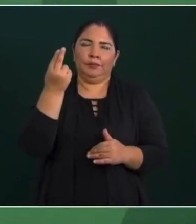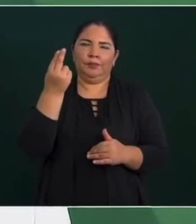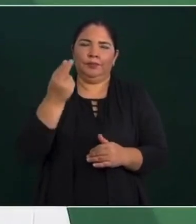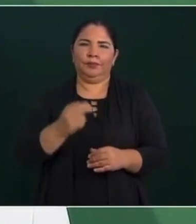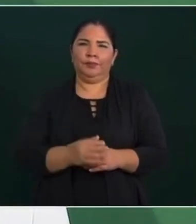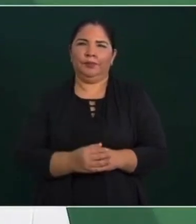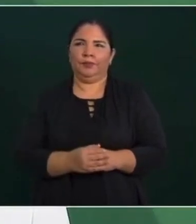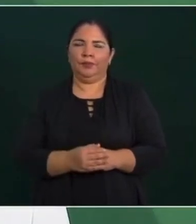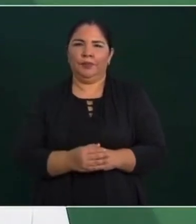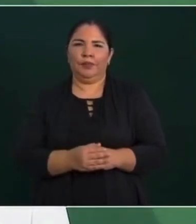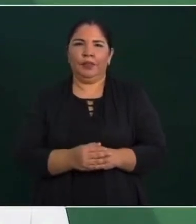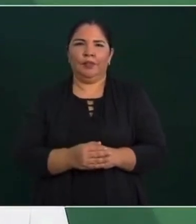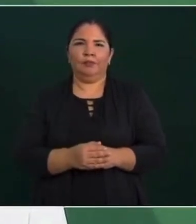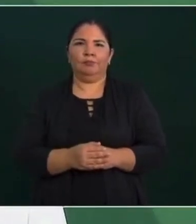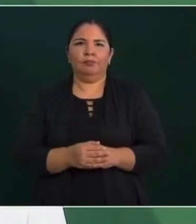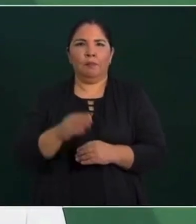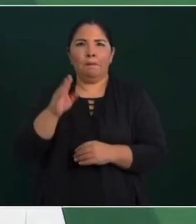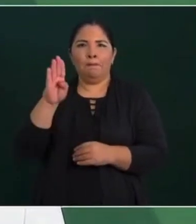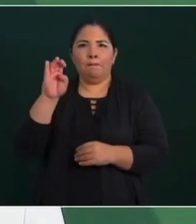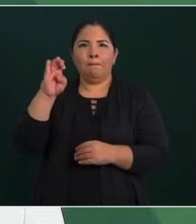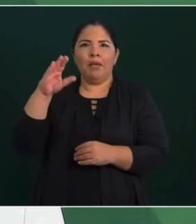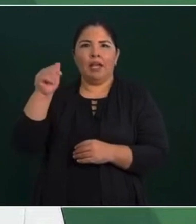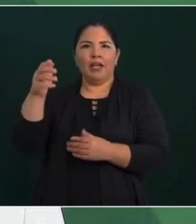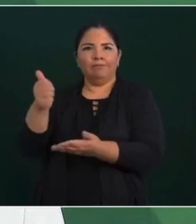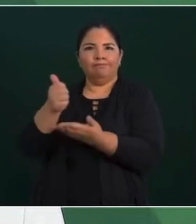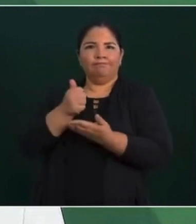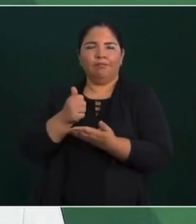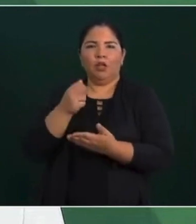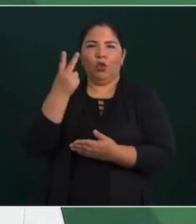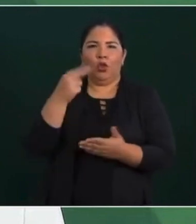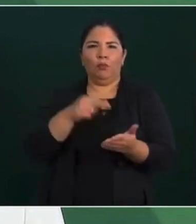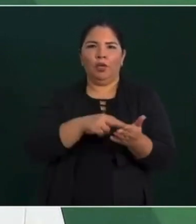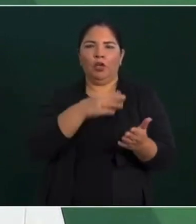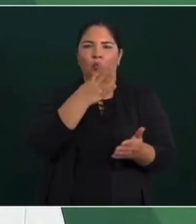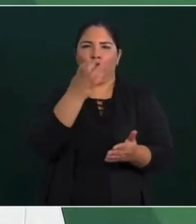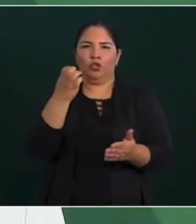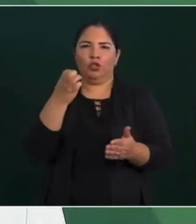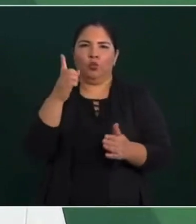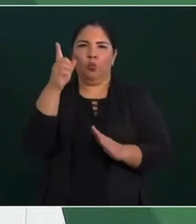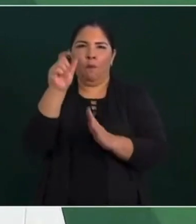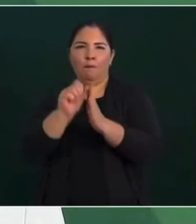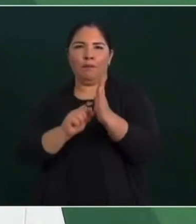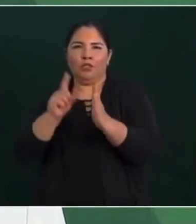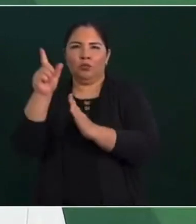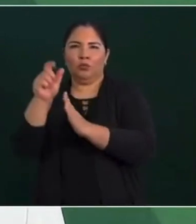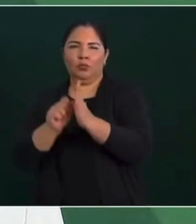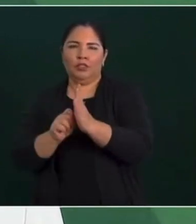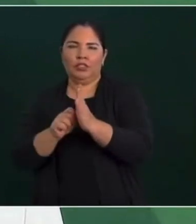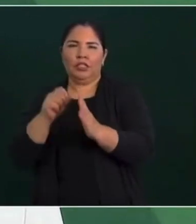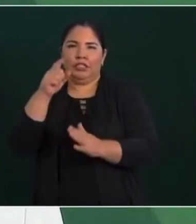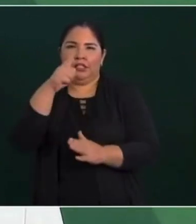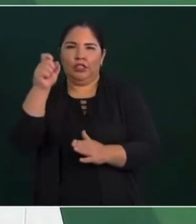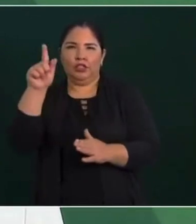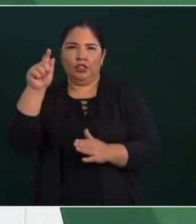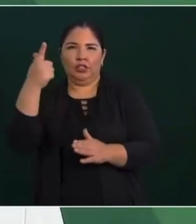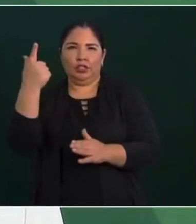universitario, que reciben una beca de dos mil 400 pesos mensuales, 171 jóvenes.